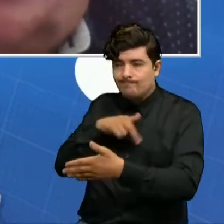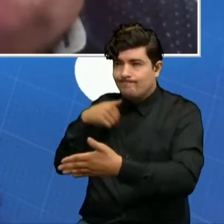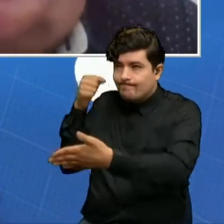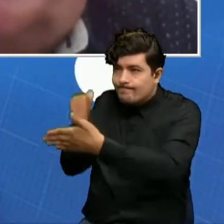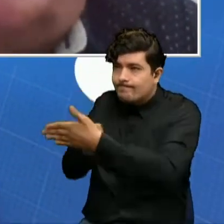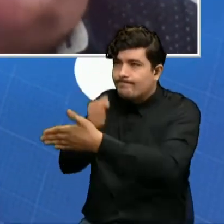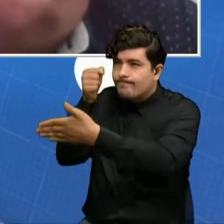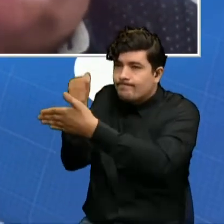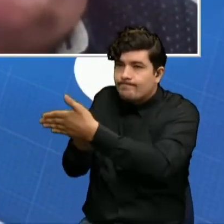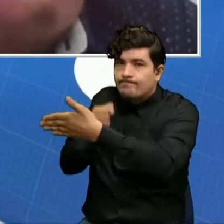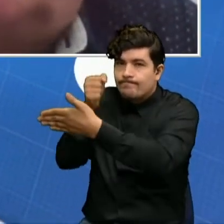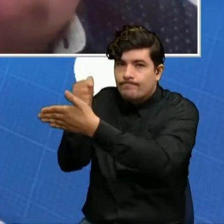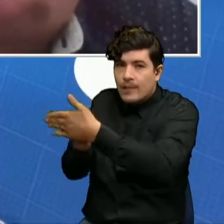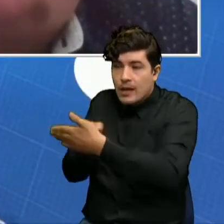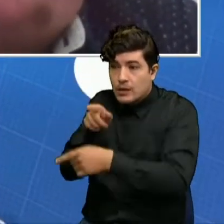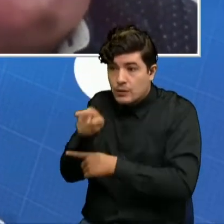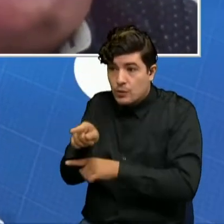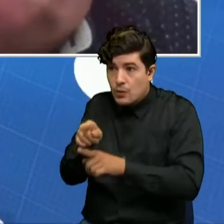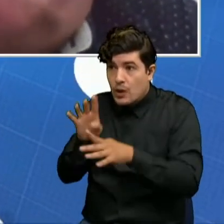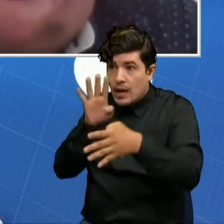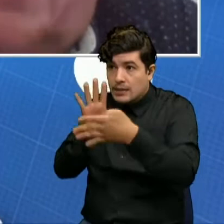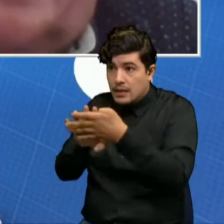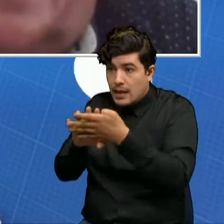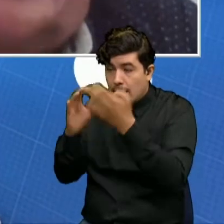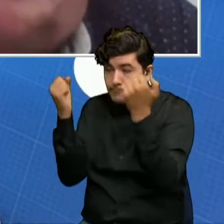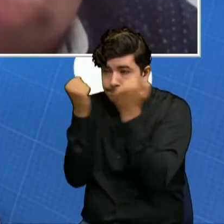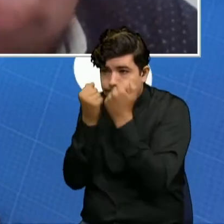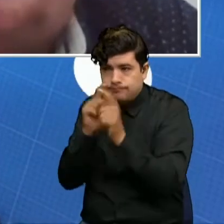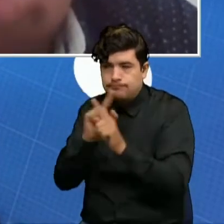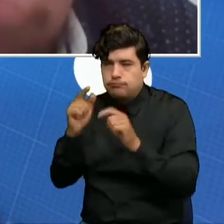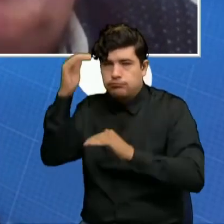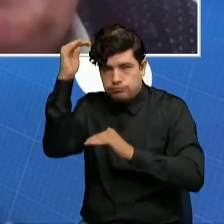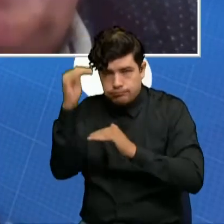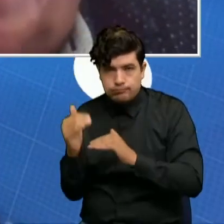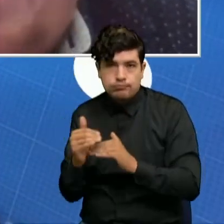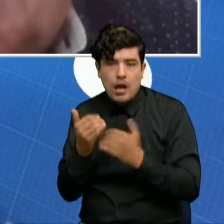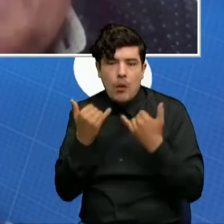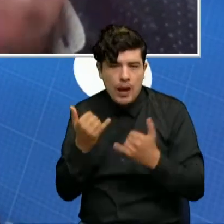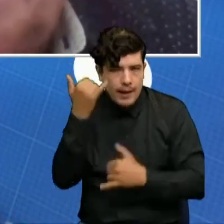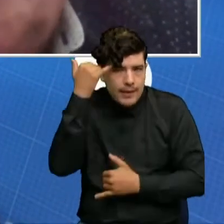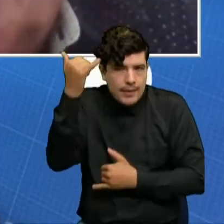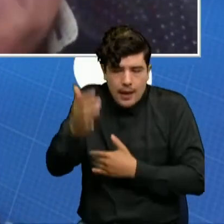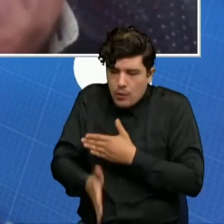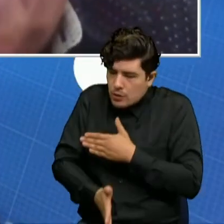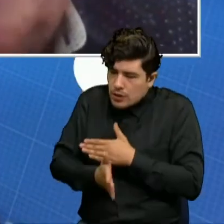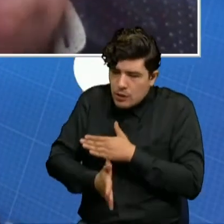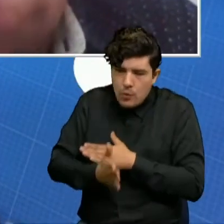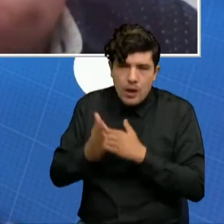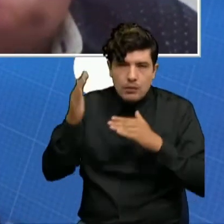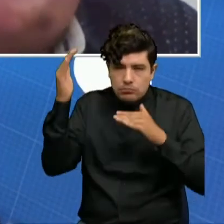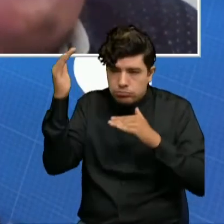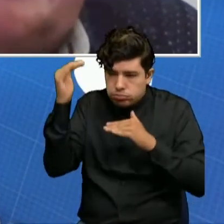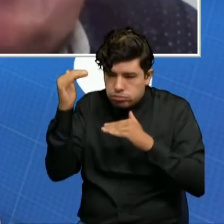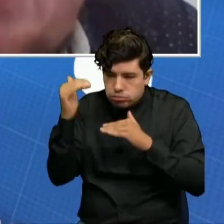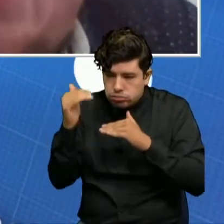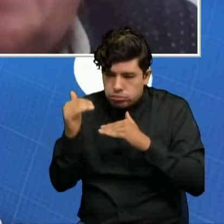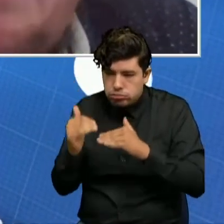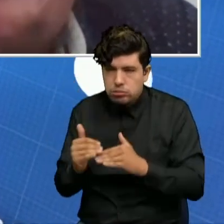se ha logrado bajar ese nivel de hacinamiento. Pero la idea es seguirlo bajando a lo más mínimo a través de